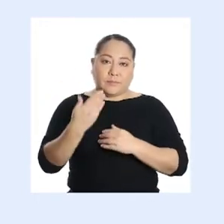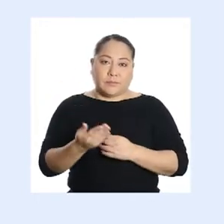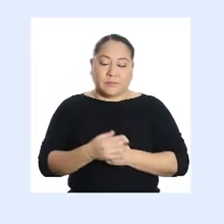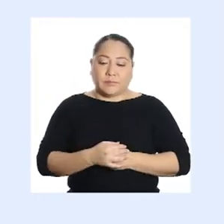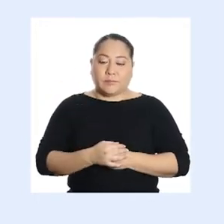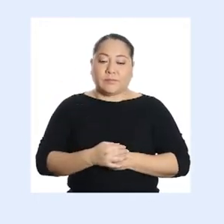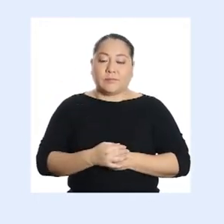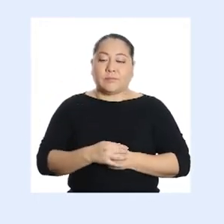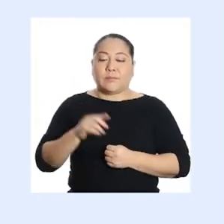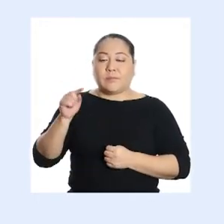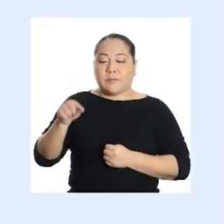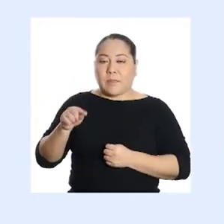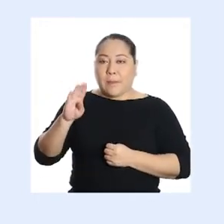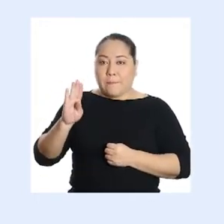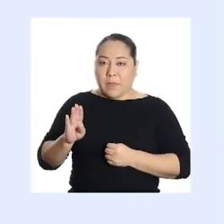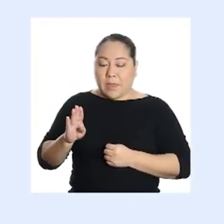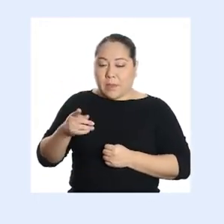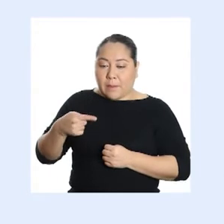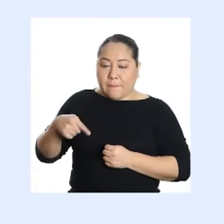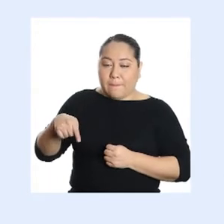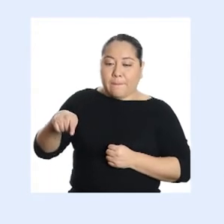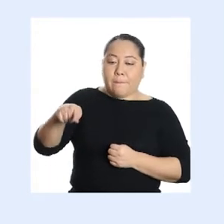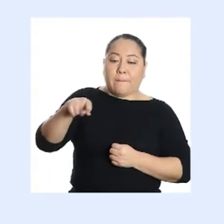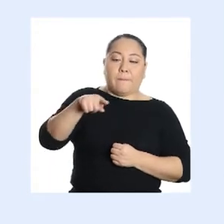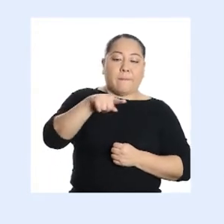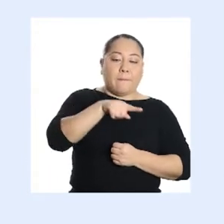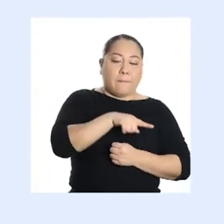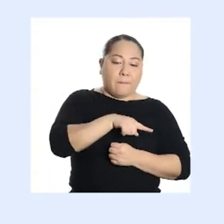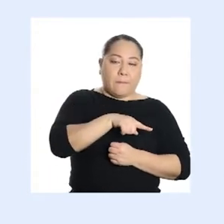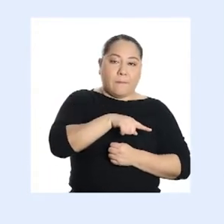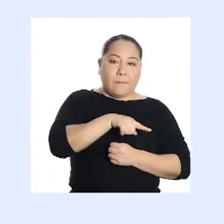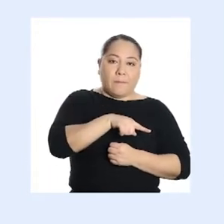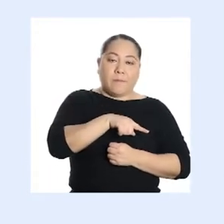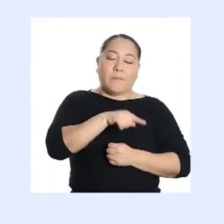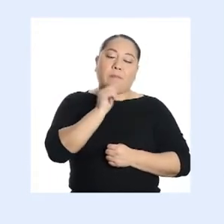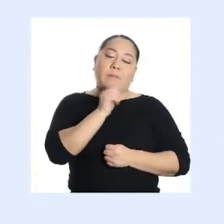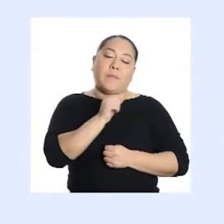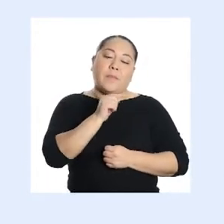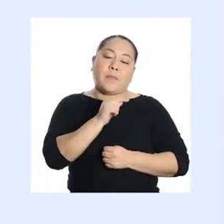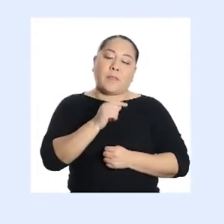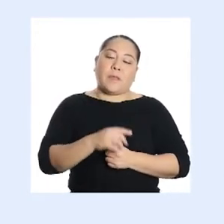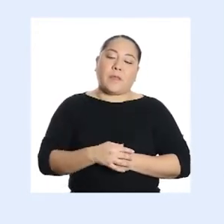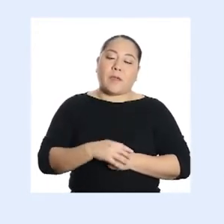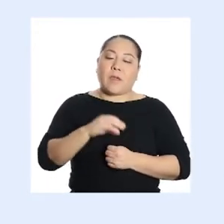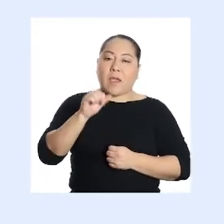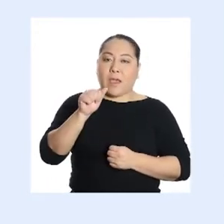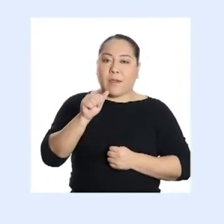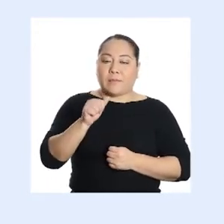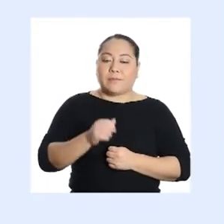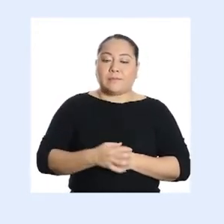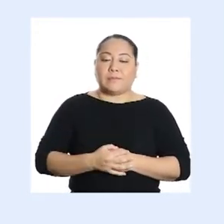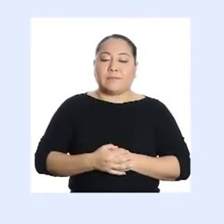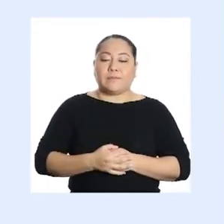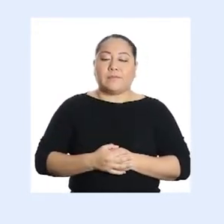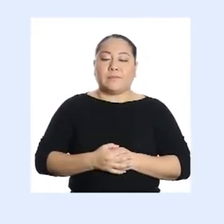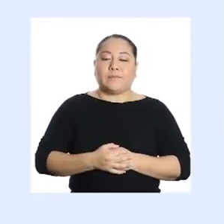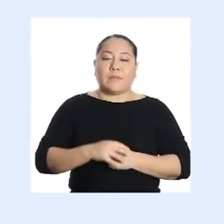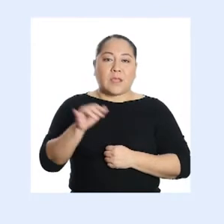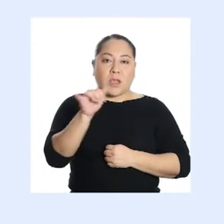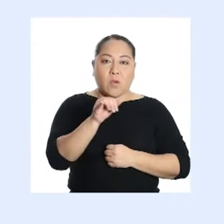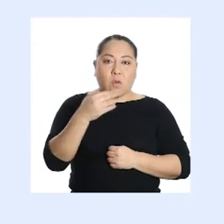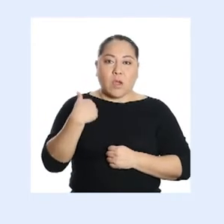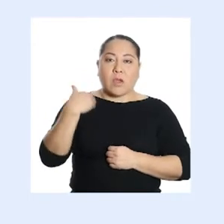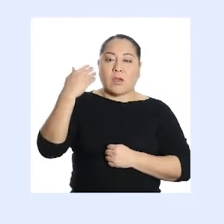Luego, partiendo del vértice B, trazamos un arco semejante al anterior que llegue al vértice A.